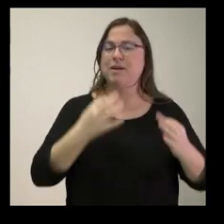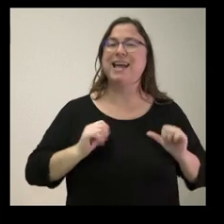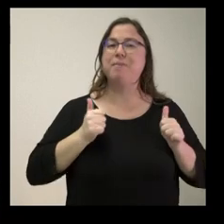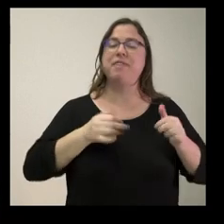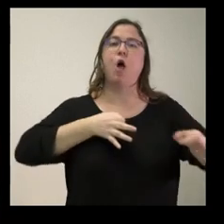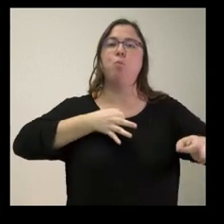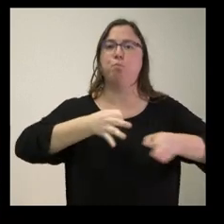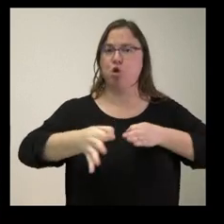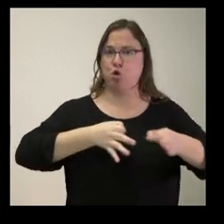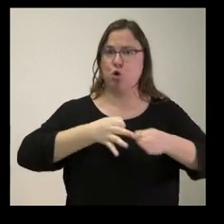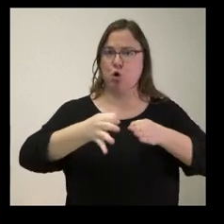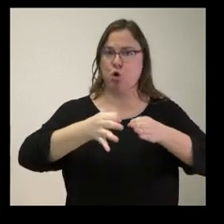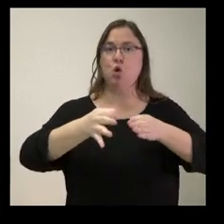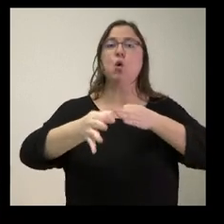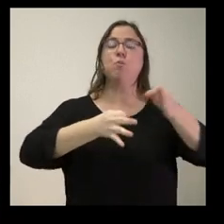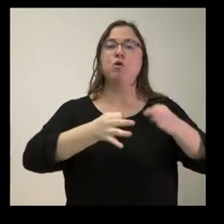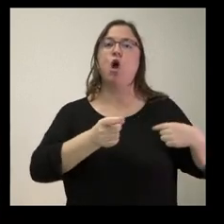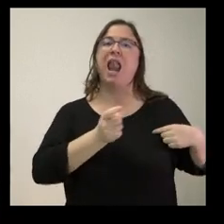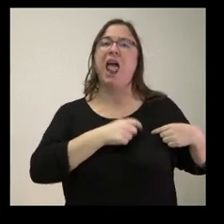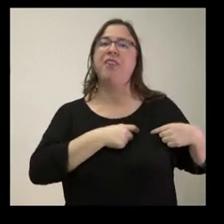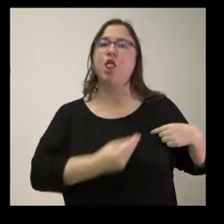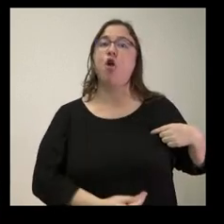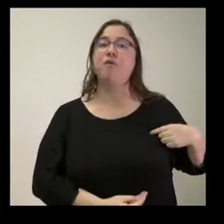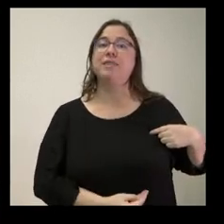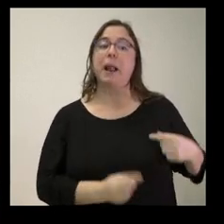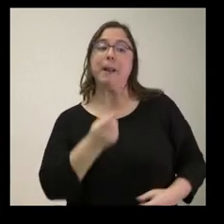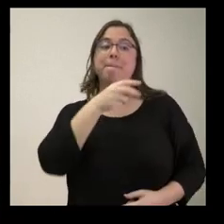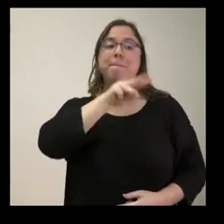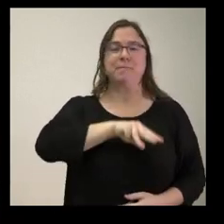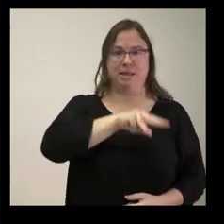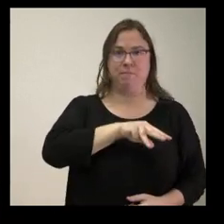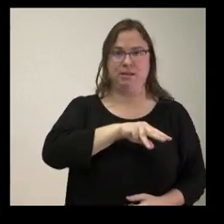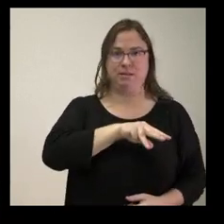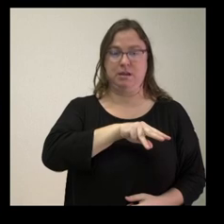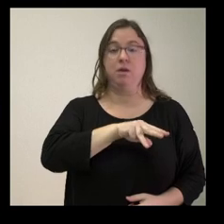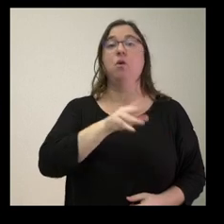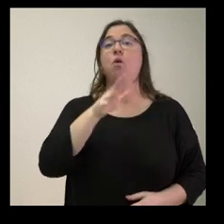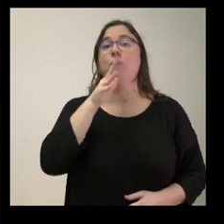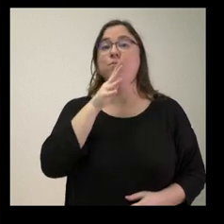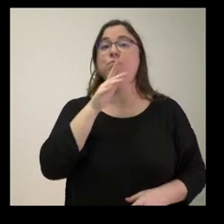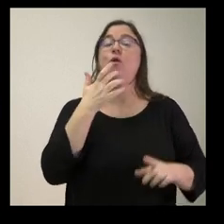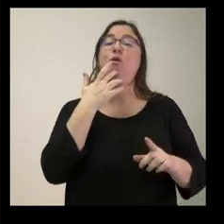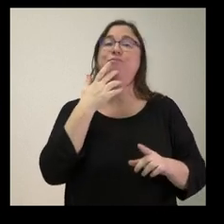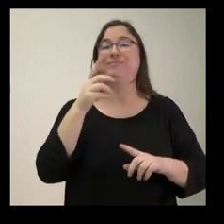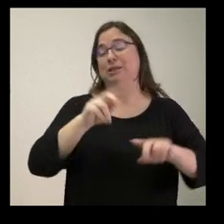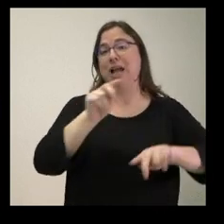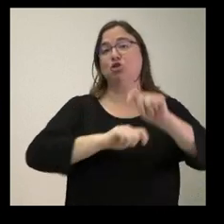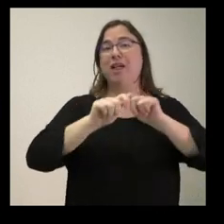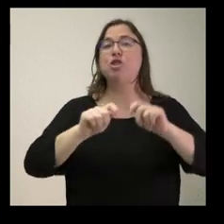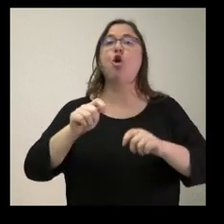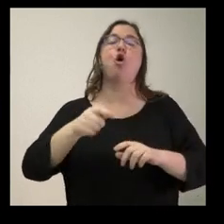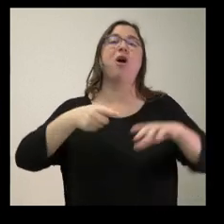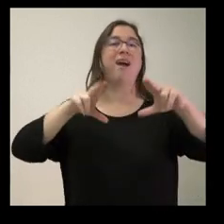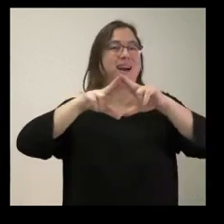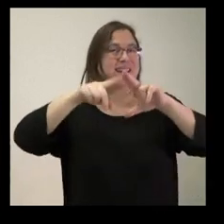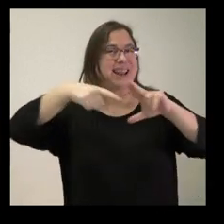protocolo de latido fetal durante el primer trimestre, dado que la Sociedad de Ginecología ha dicho que eso incluso